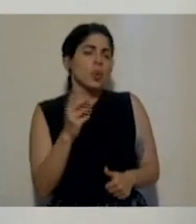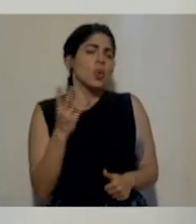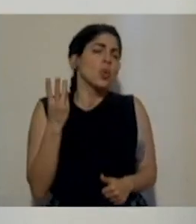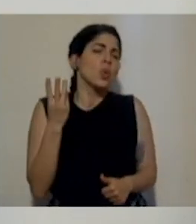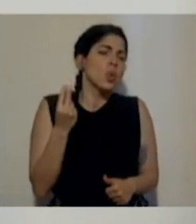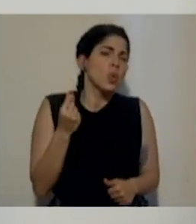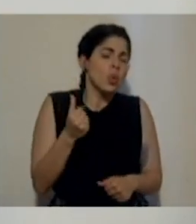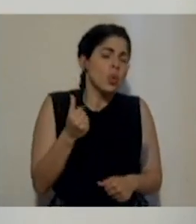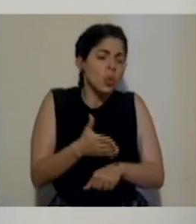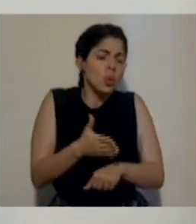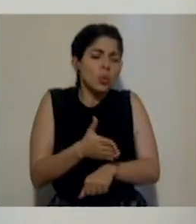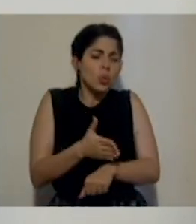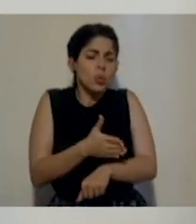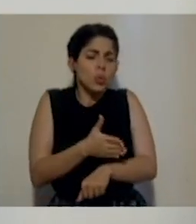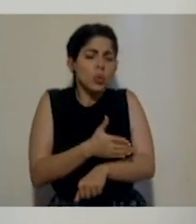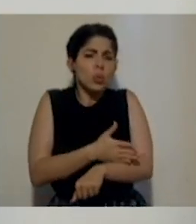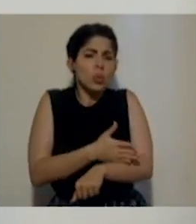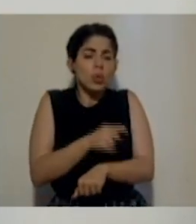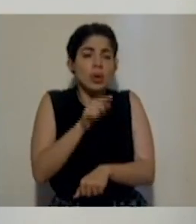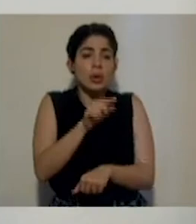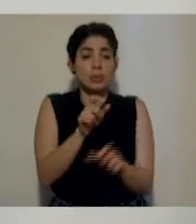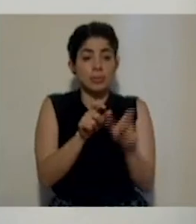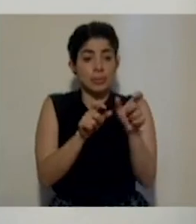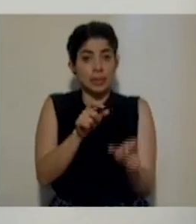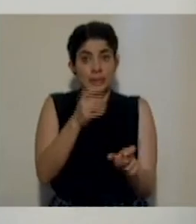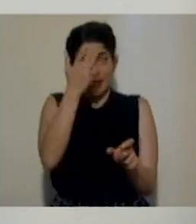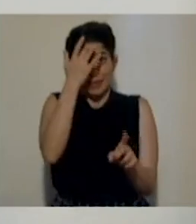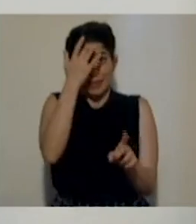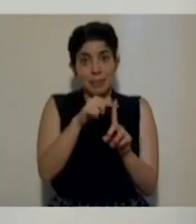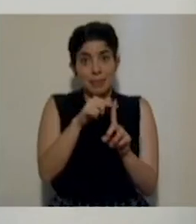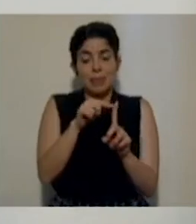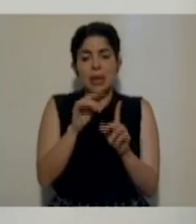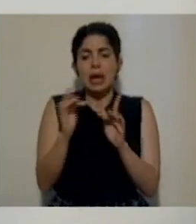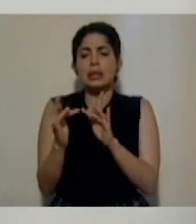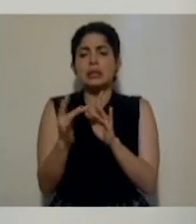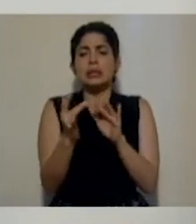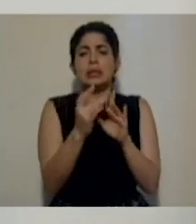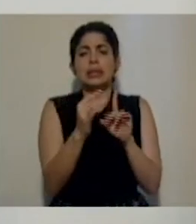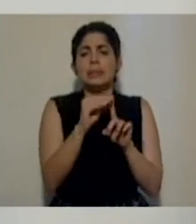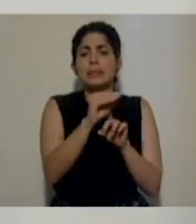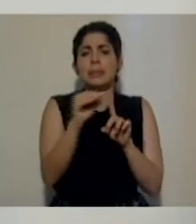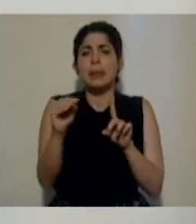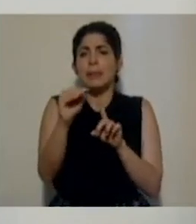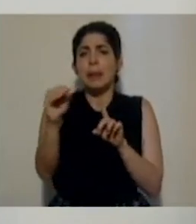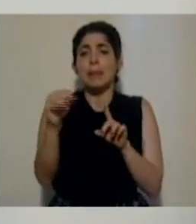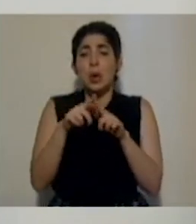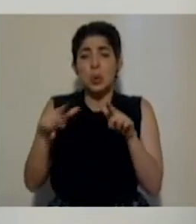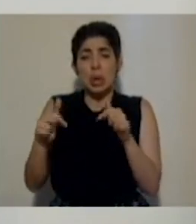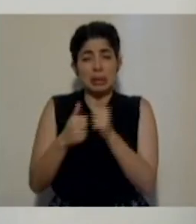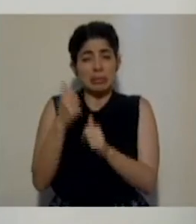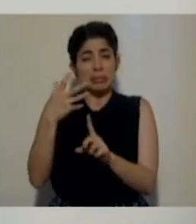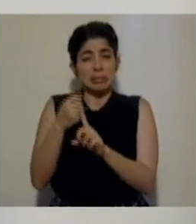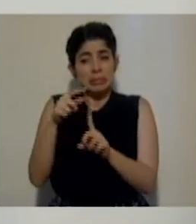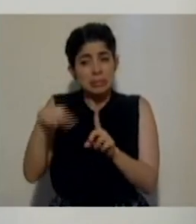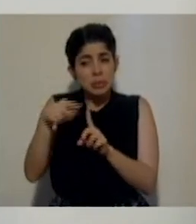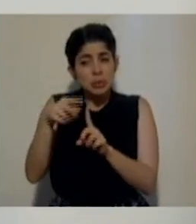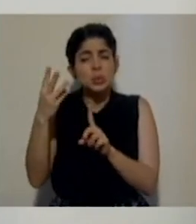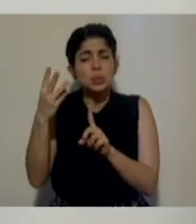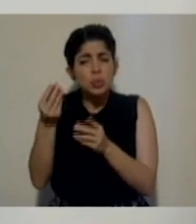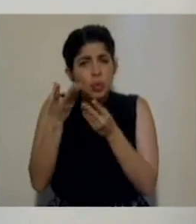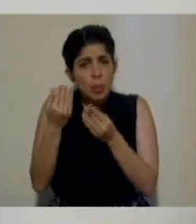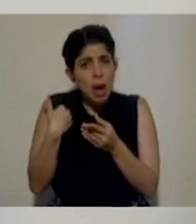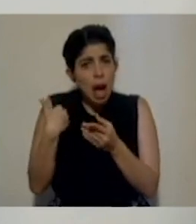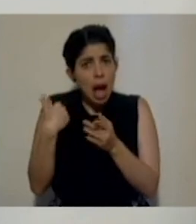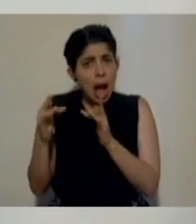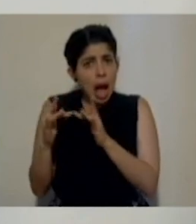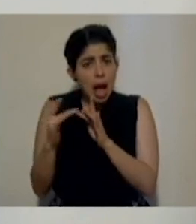avanzado la recuperación de los nexos epidemiológicos en las zonas más afectadas? Según la base de datos sobre